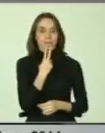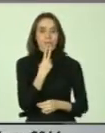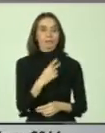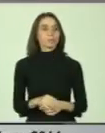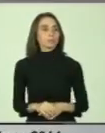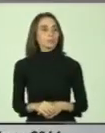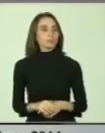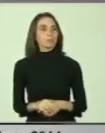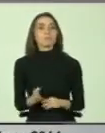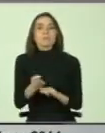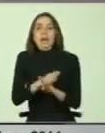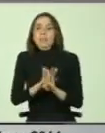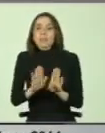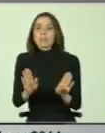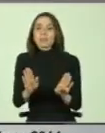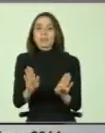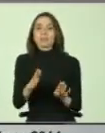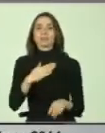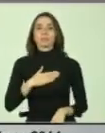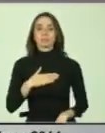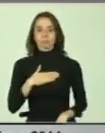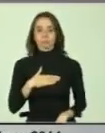de terminar, yo quiero